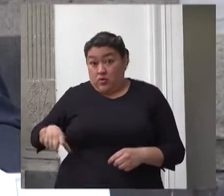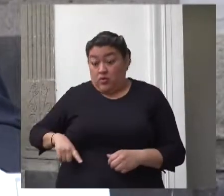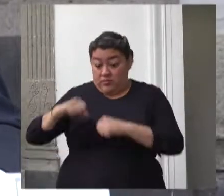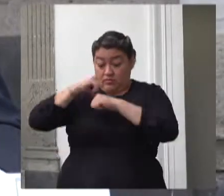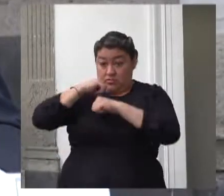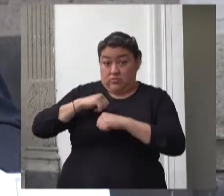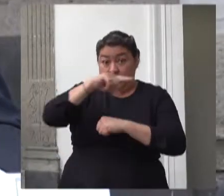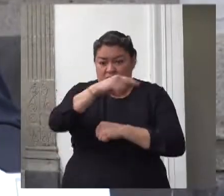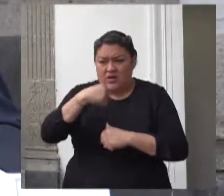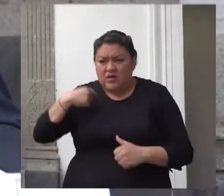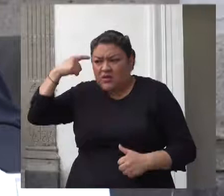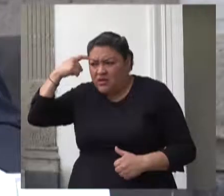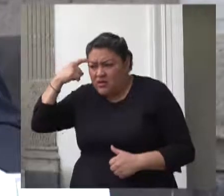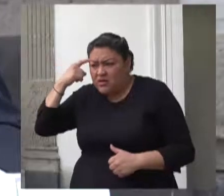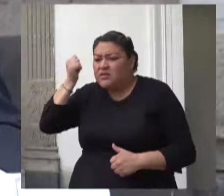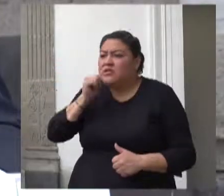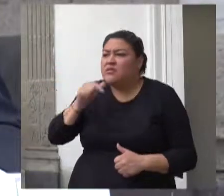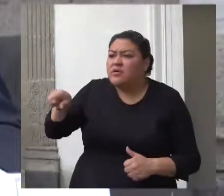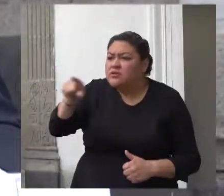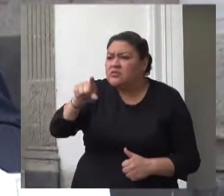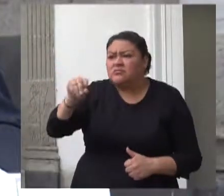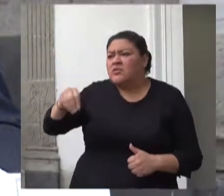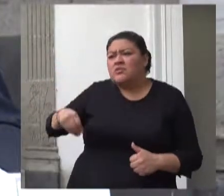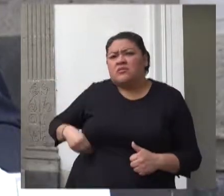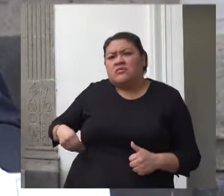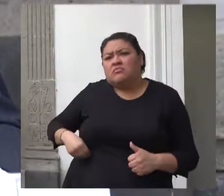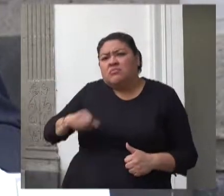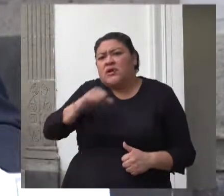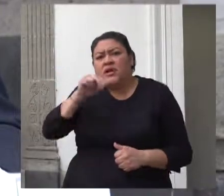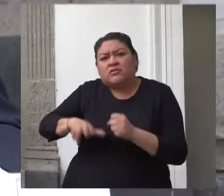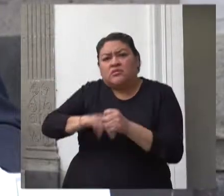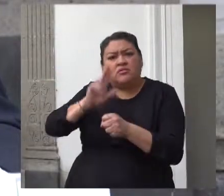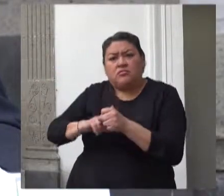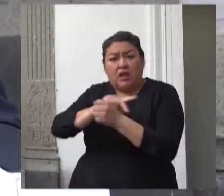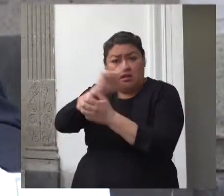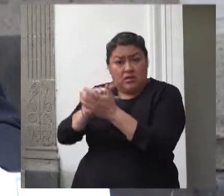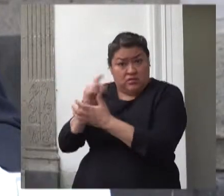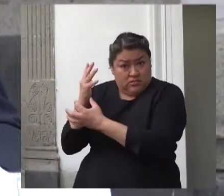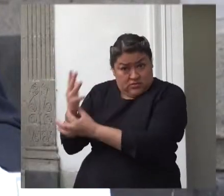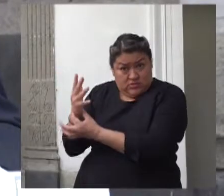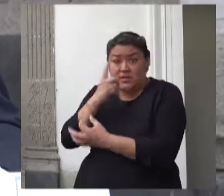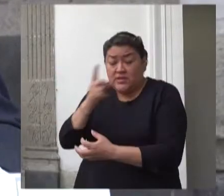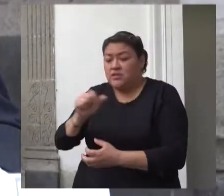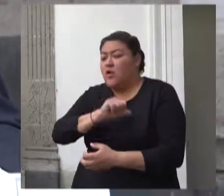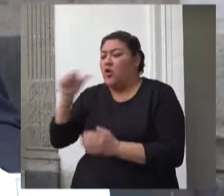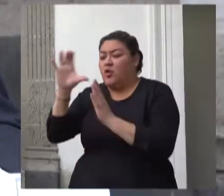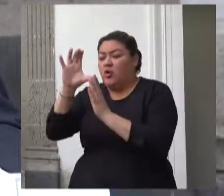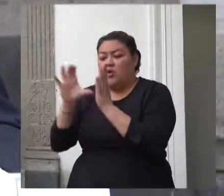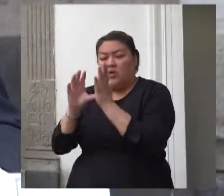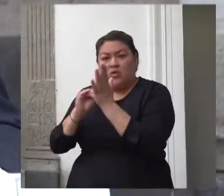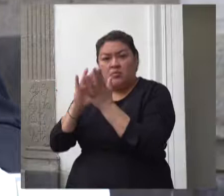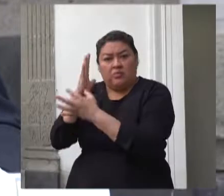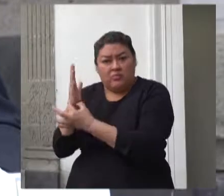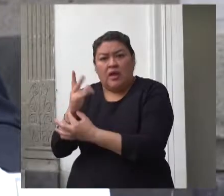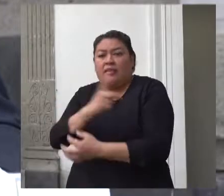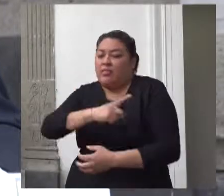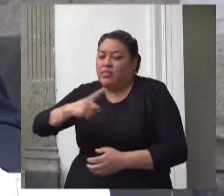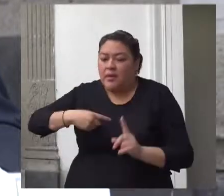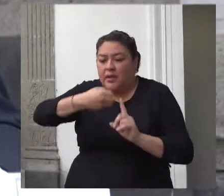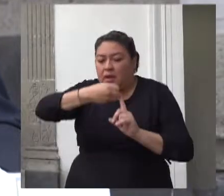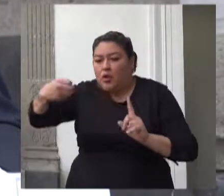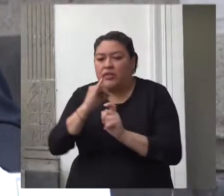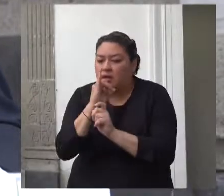el principio de presunción de inocencia ni la garantía constitucional del debido proceso que